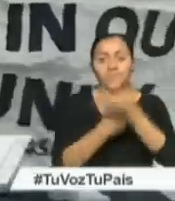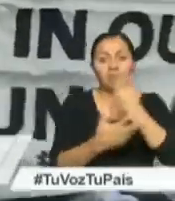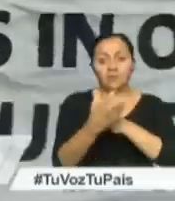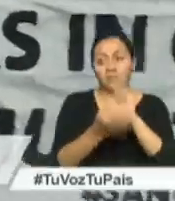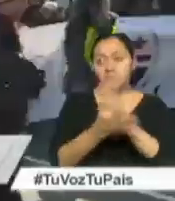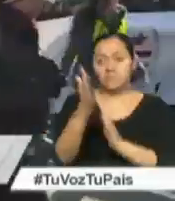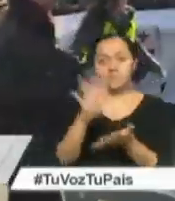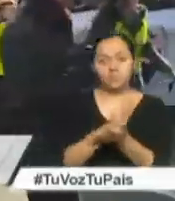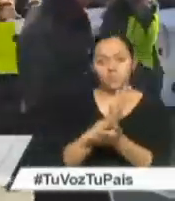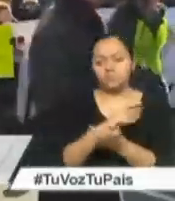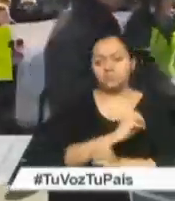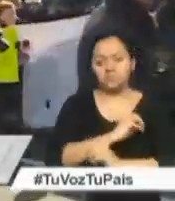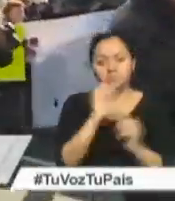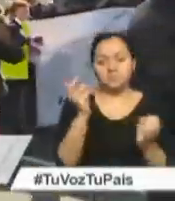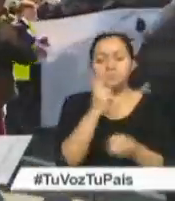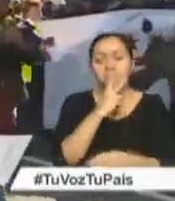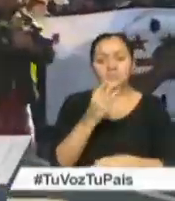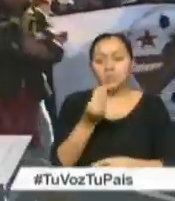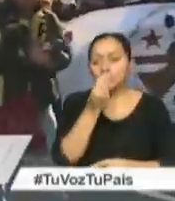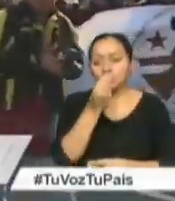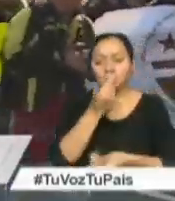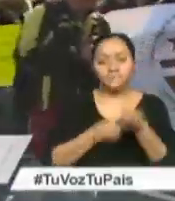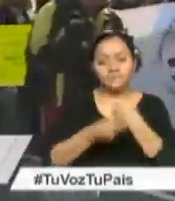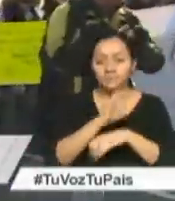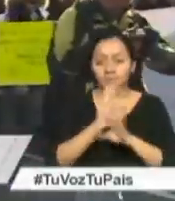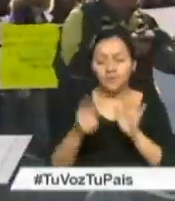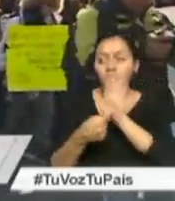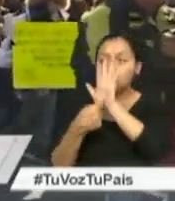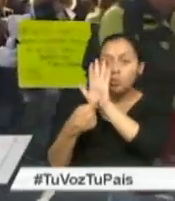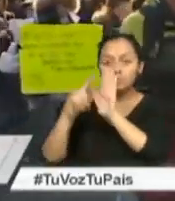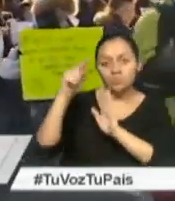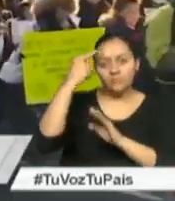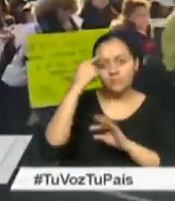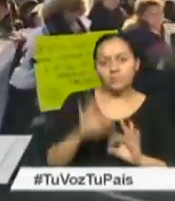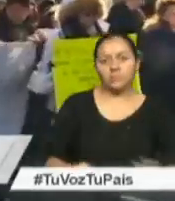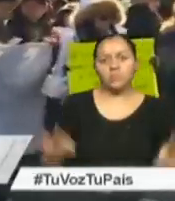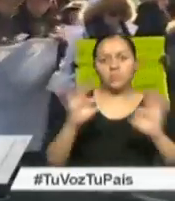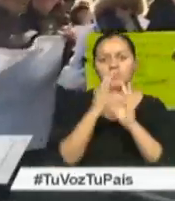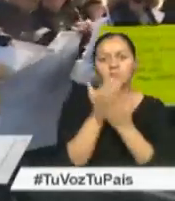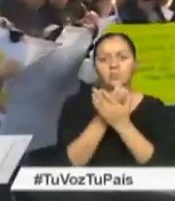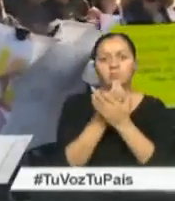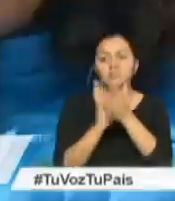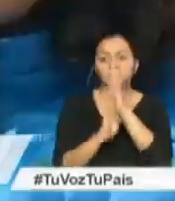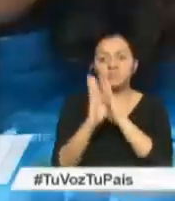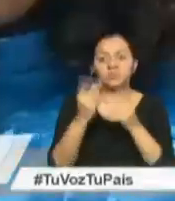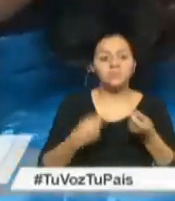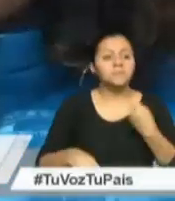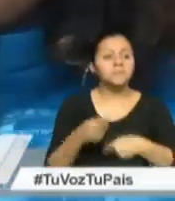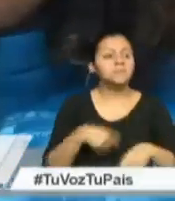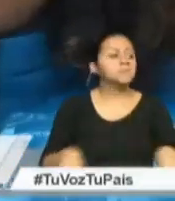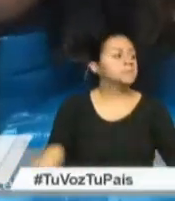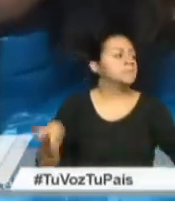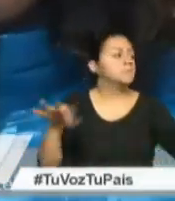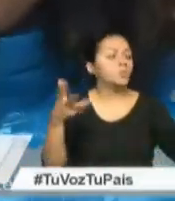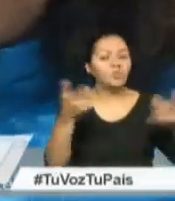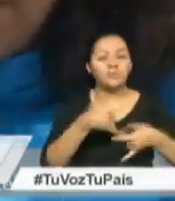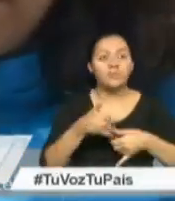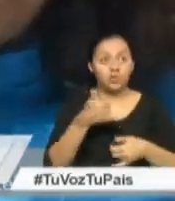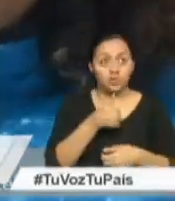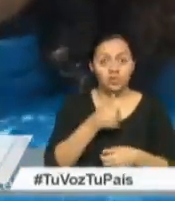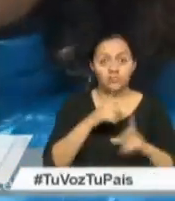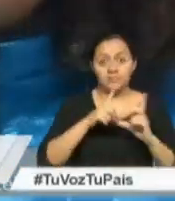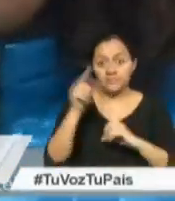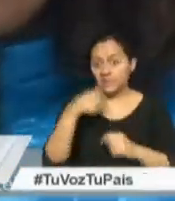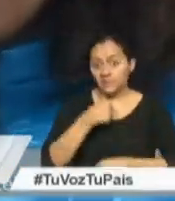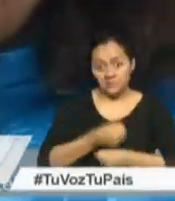las escuelas E intentaron no consumir en comercios Para mostrar al gobierno Su importancia en la economía Si los inmigrantes no ofrecemos nuestro